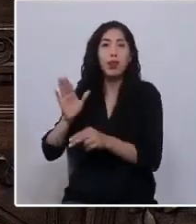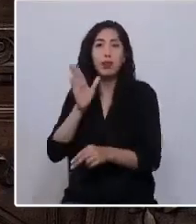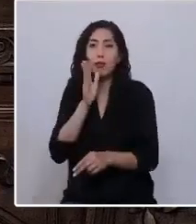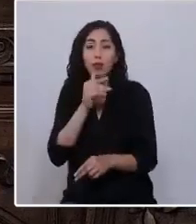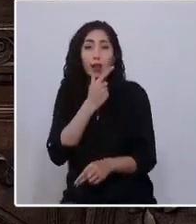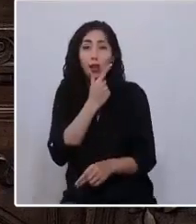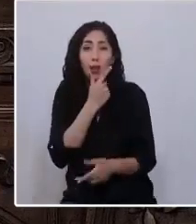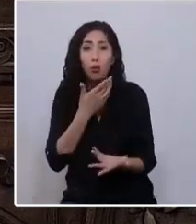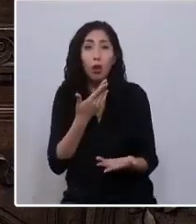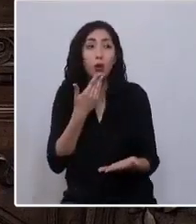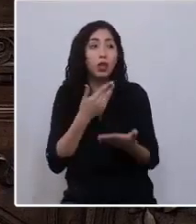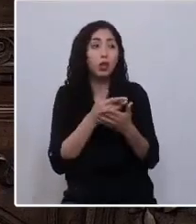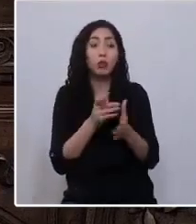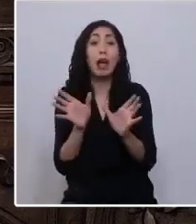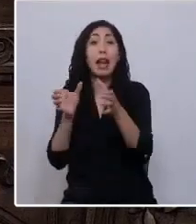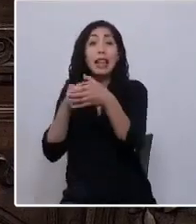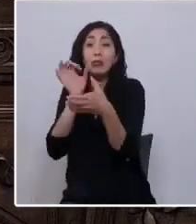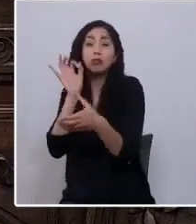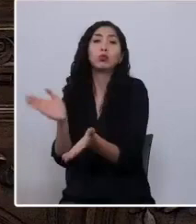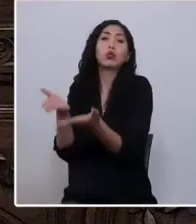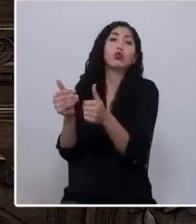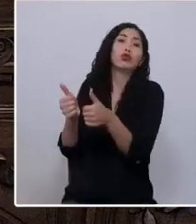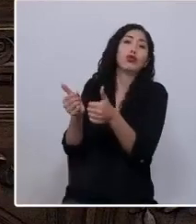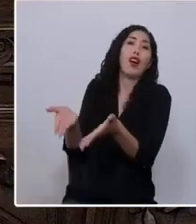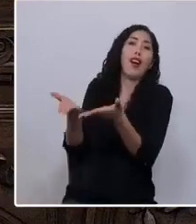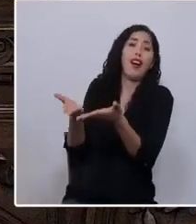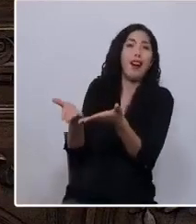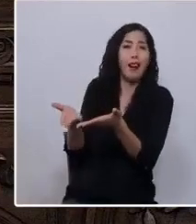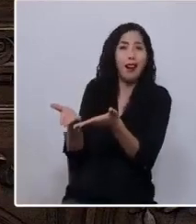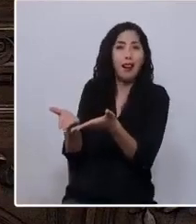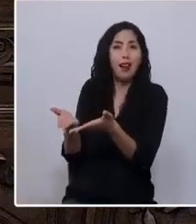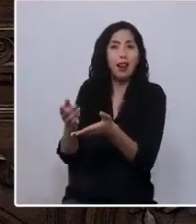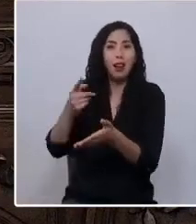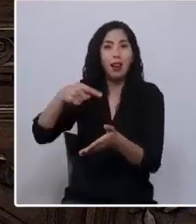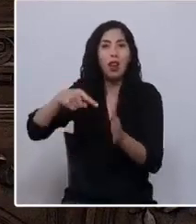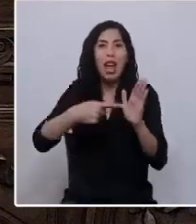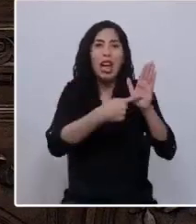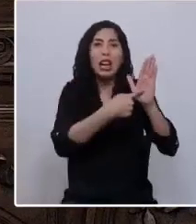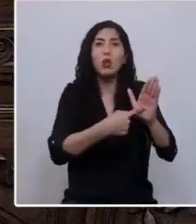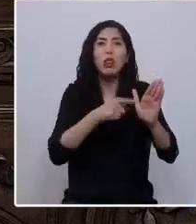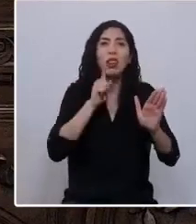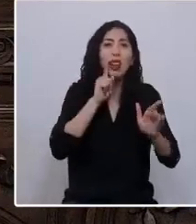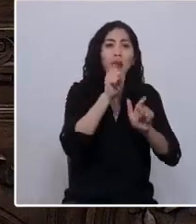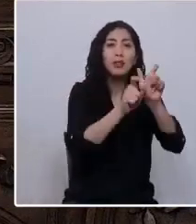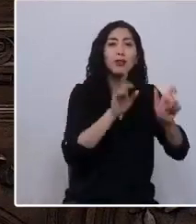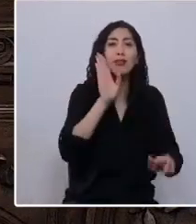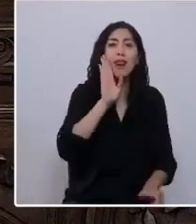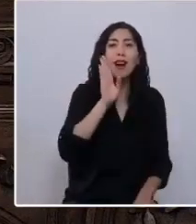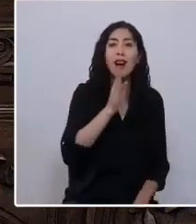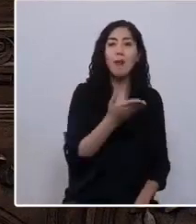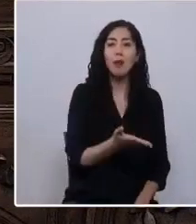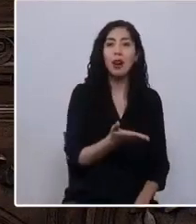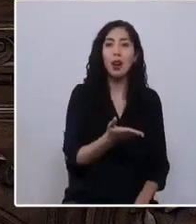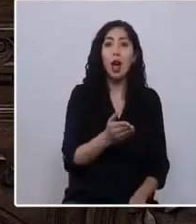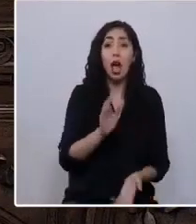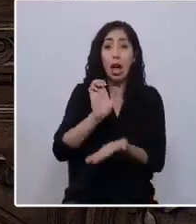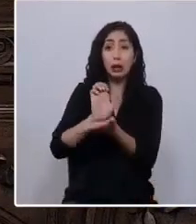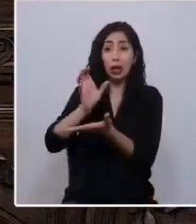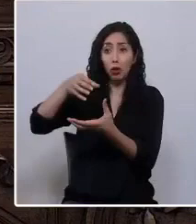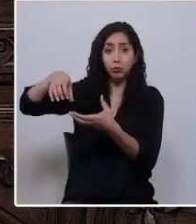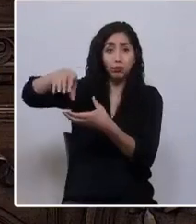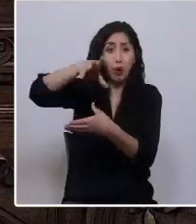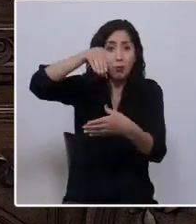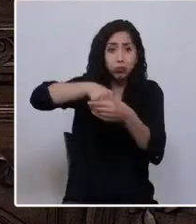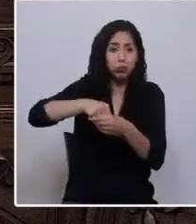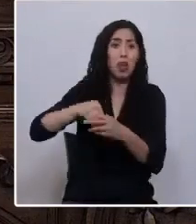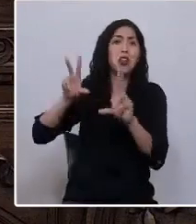pequeña élite blanca que imagina un país excluyendo su hermosa morenidad y negando la plurinacionalidad y real